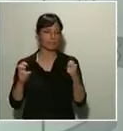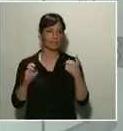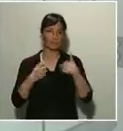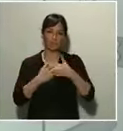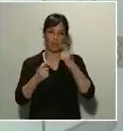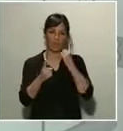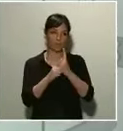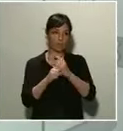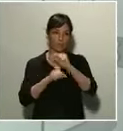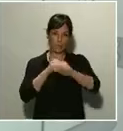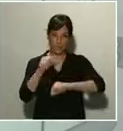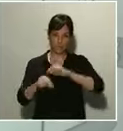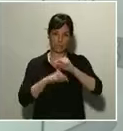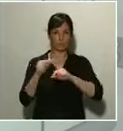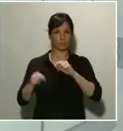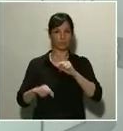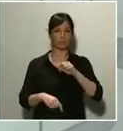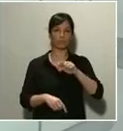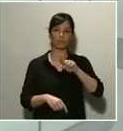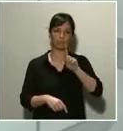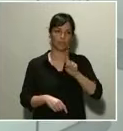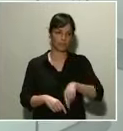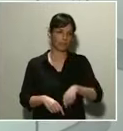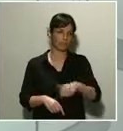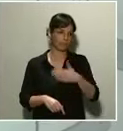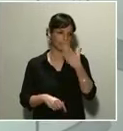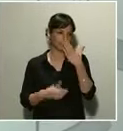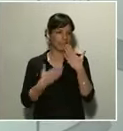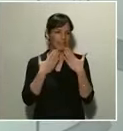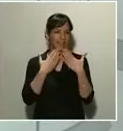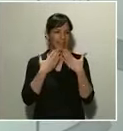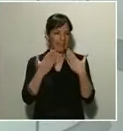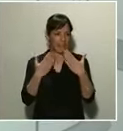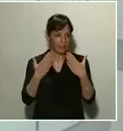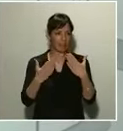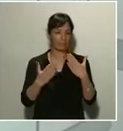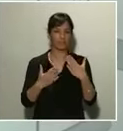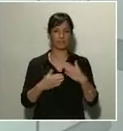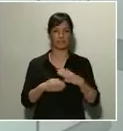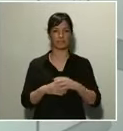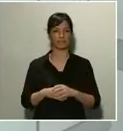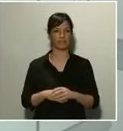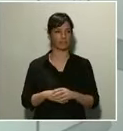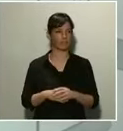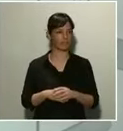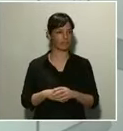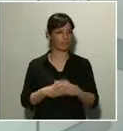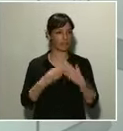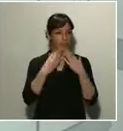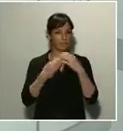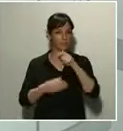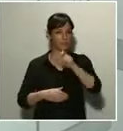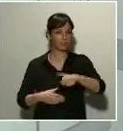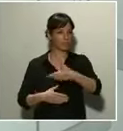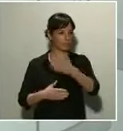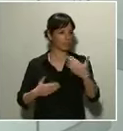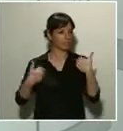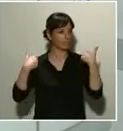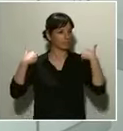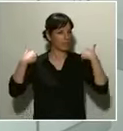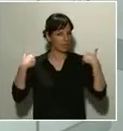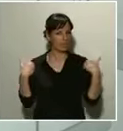cómo no, mi más sincero agradecimiento a todos los ciudadanos por su sentido de la responsabilidad en la lucha que nos atañe a todos